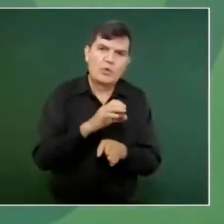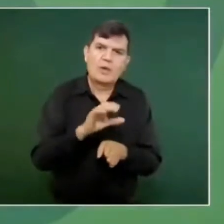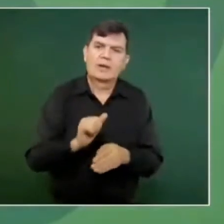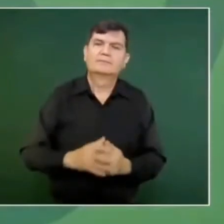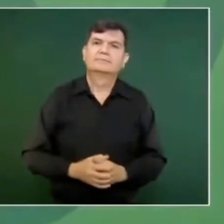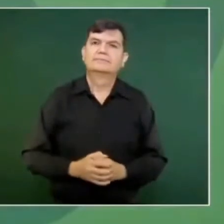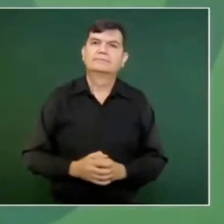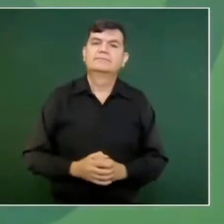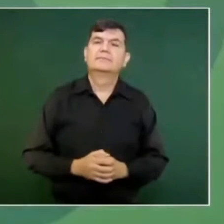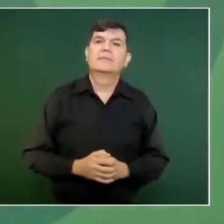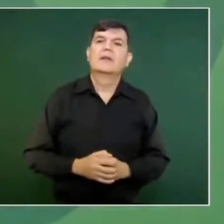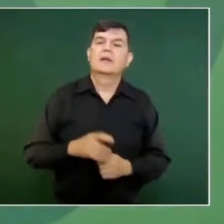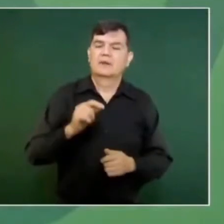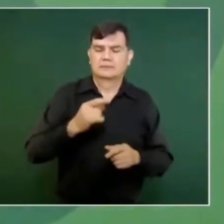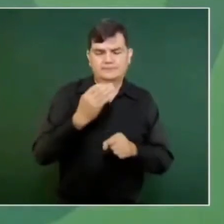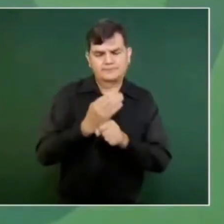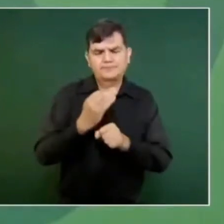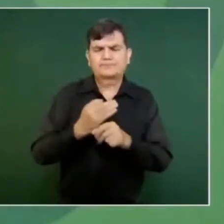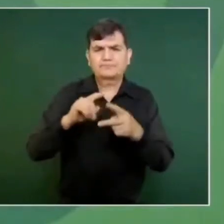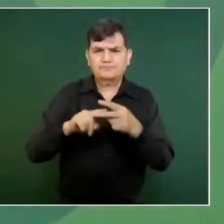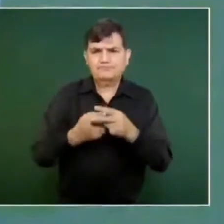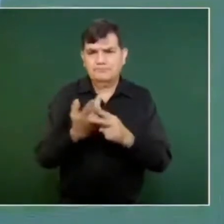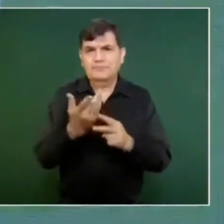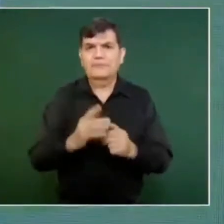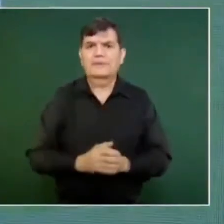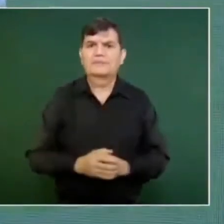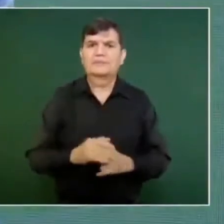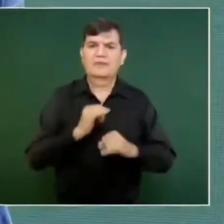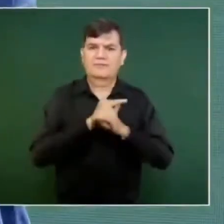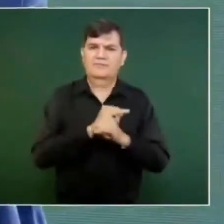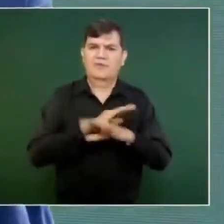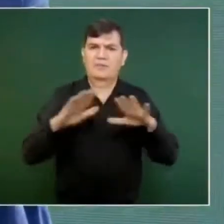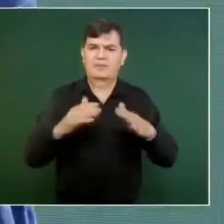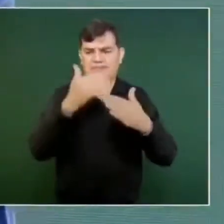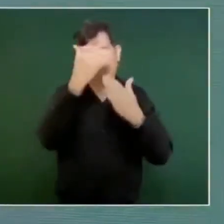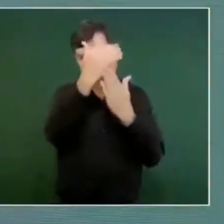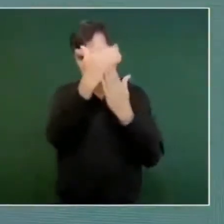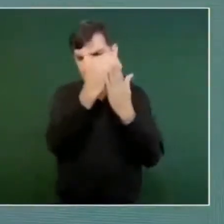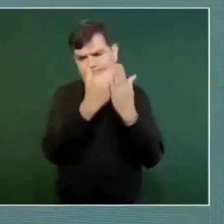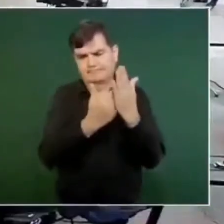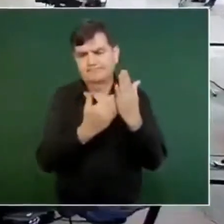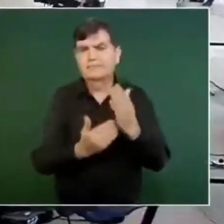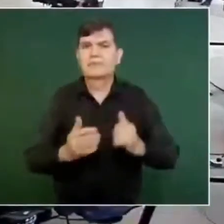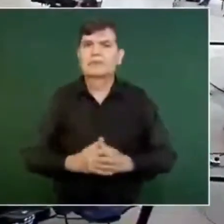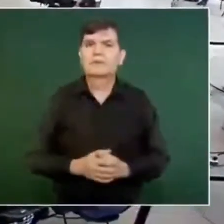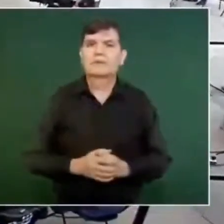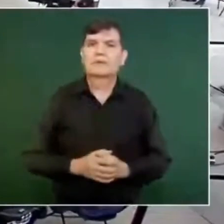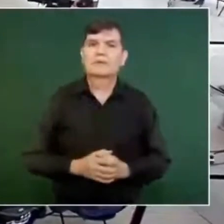Vamos a comenzar con el informe, si ustedes